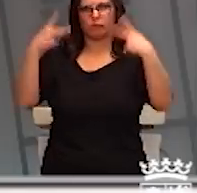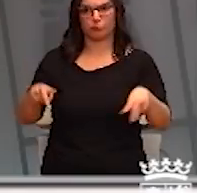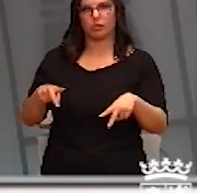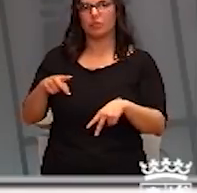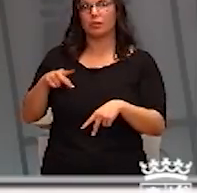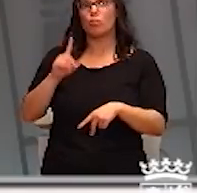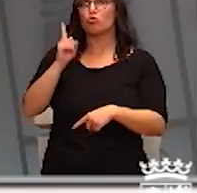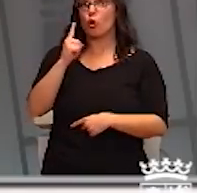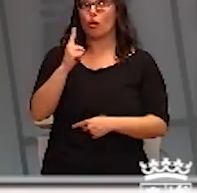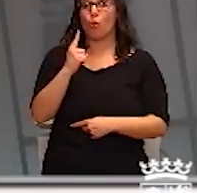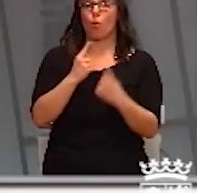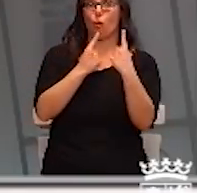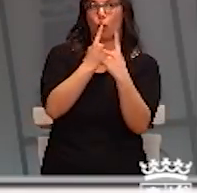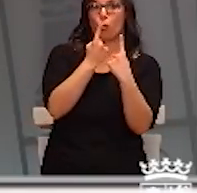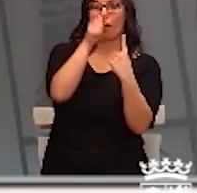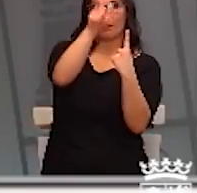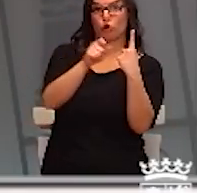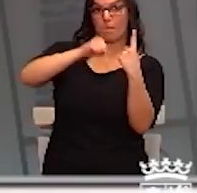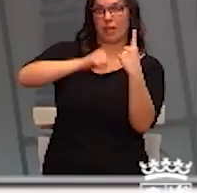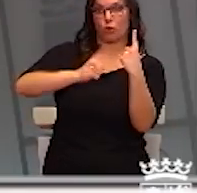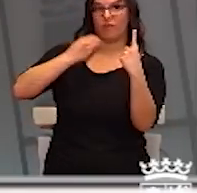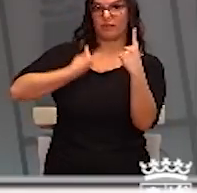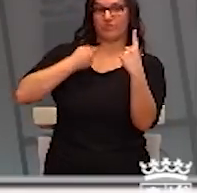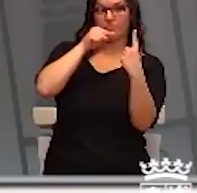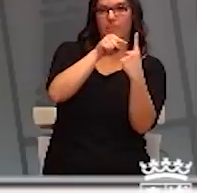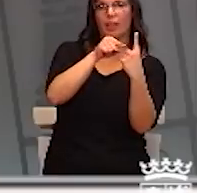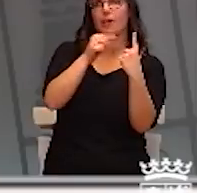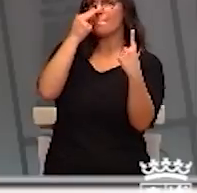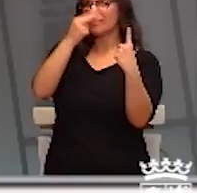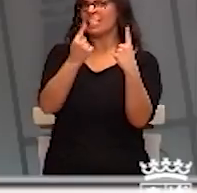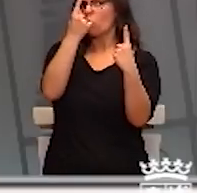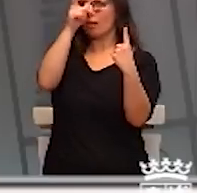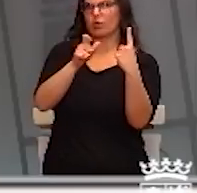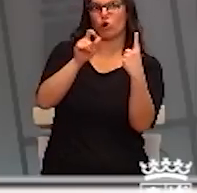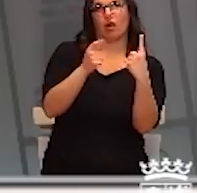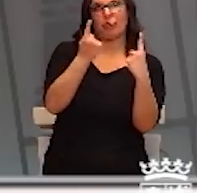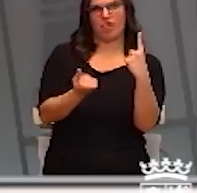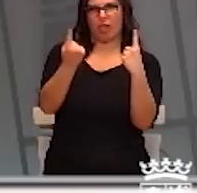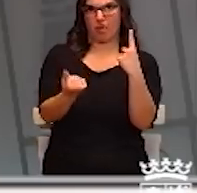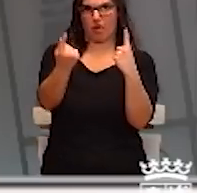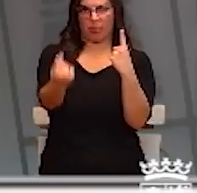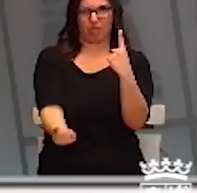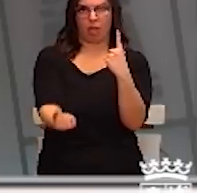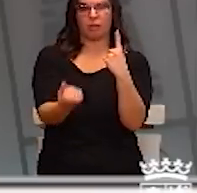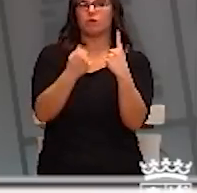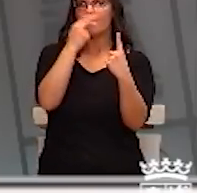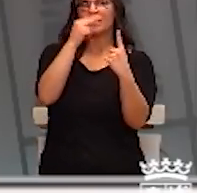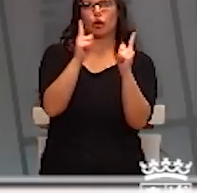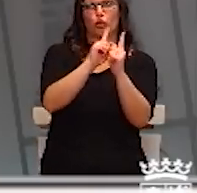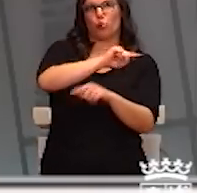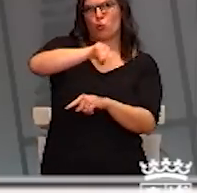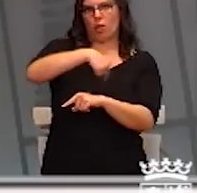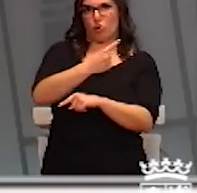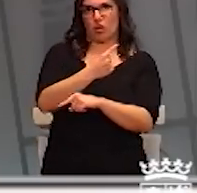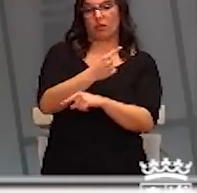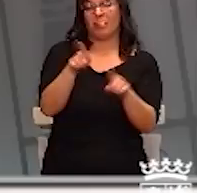al día por residente con una duración máxima de una hora, salvo en circunstancias individuales, como nos referíamos